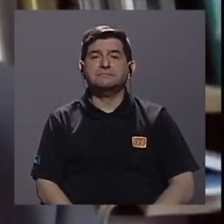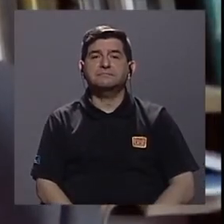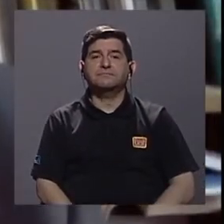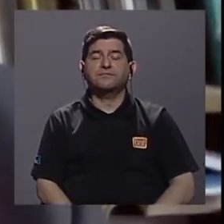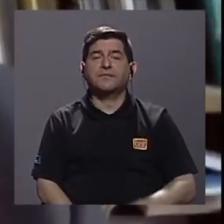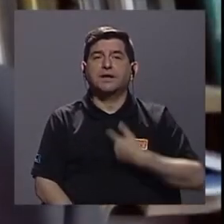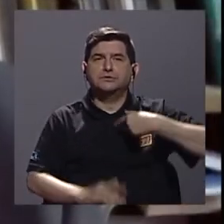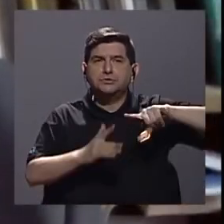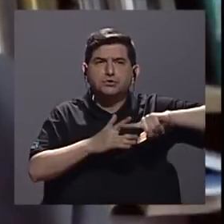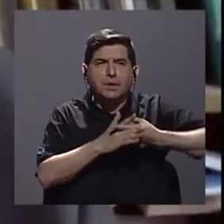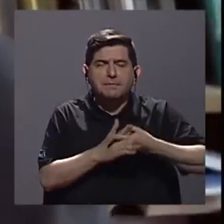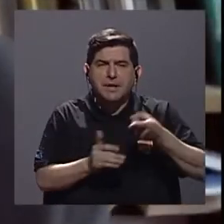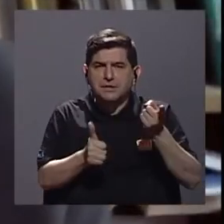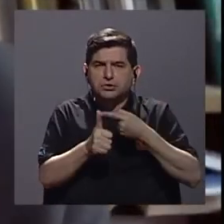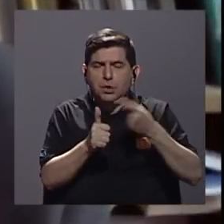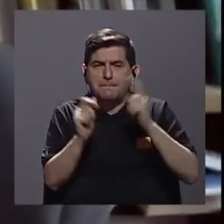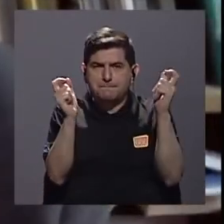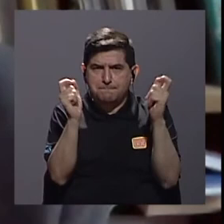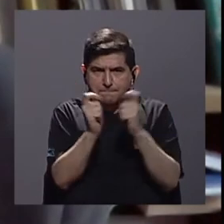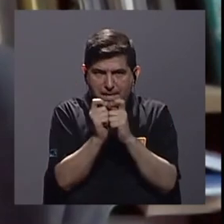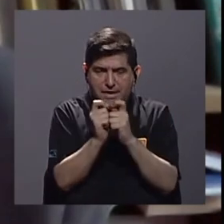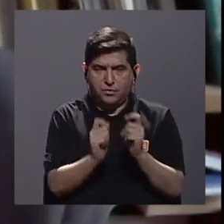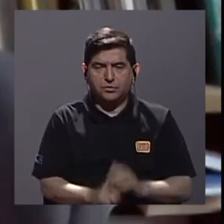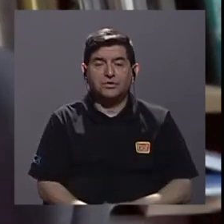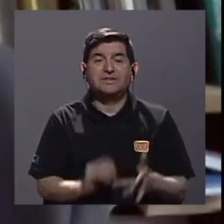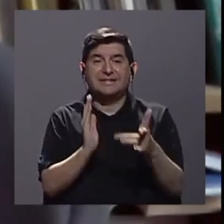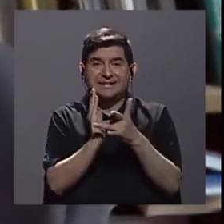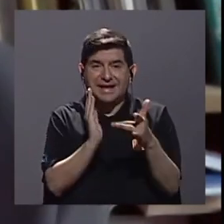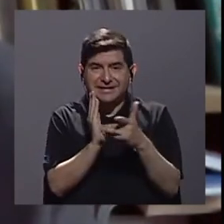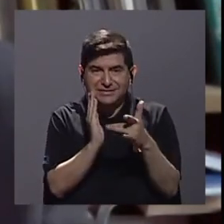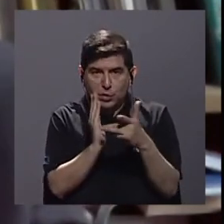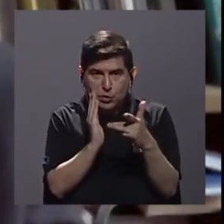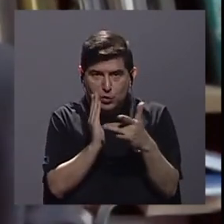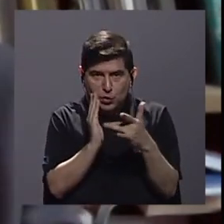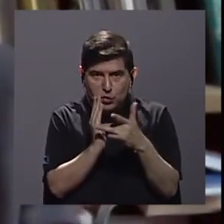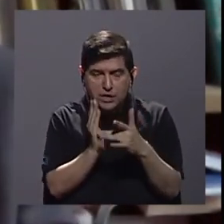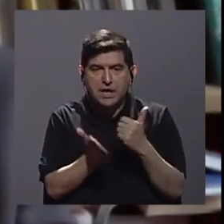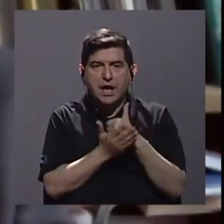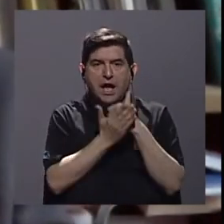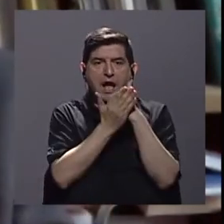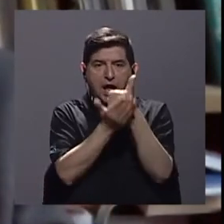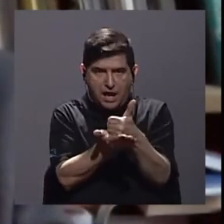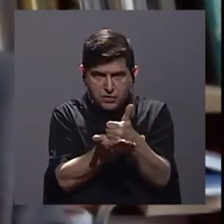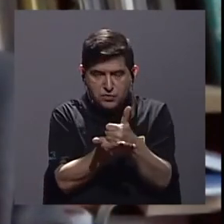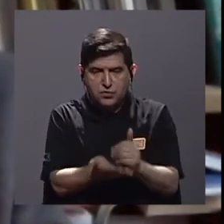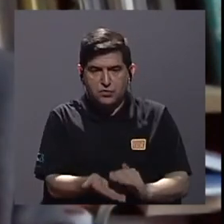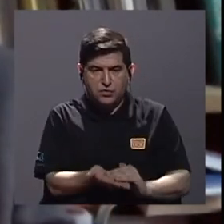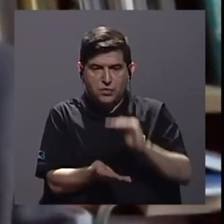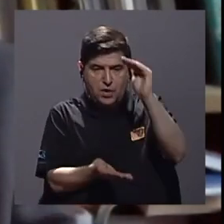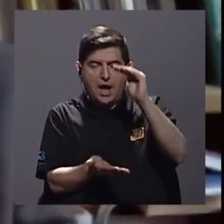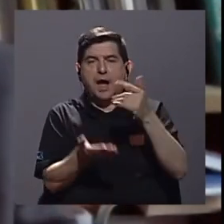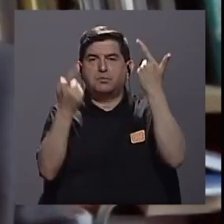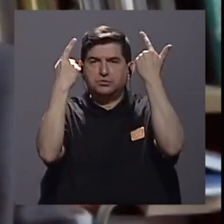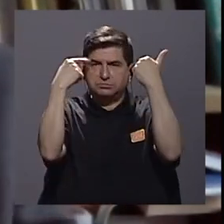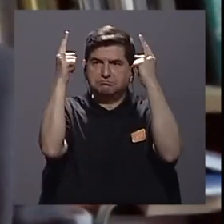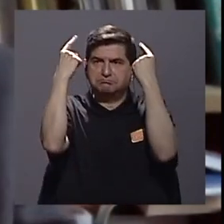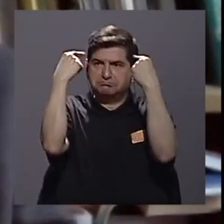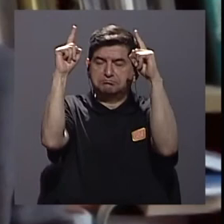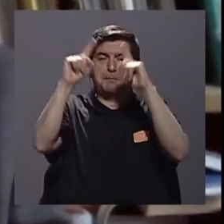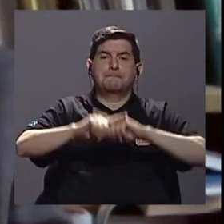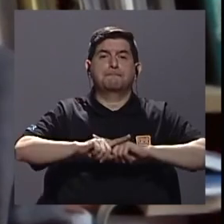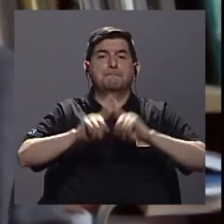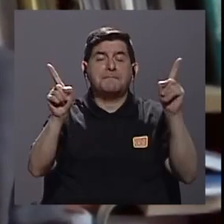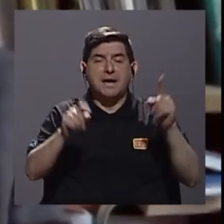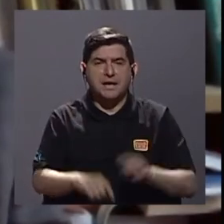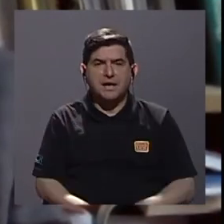Empiezo por el primer punto efectivamente la tecnología nos ayudó muchísimo a aumentar la eficiencia pero